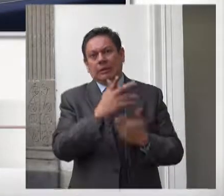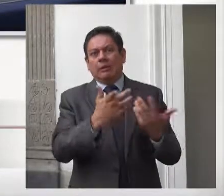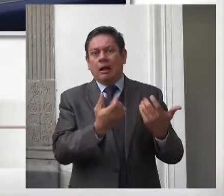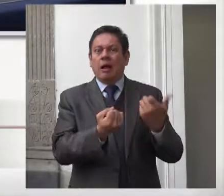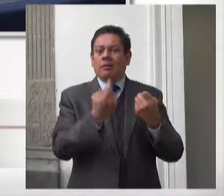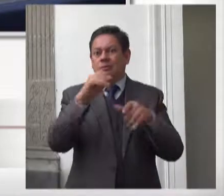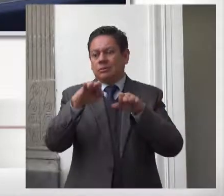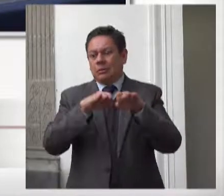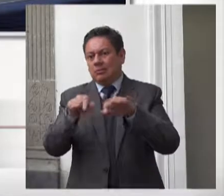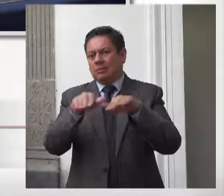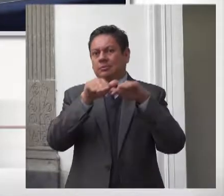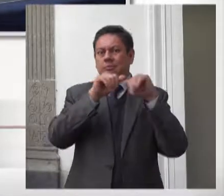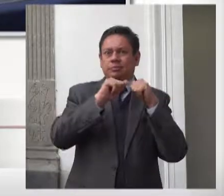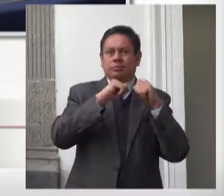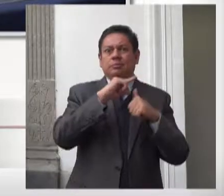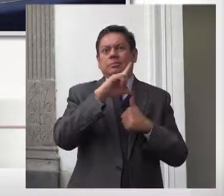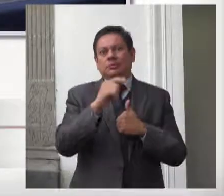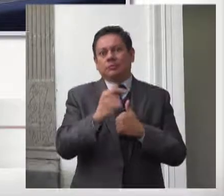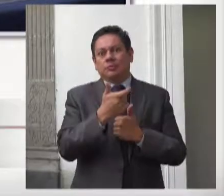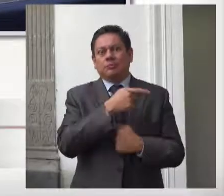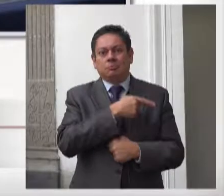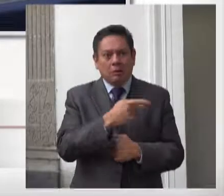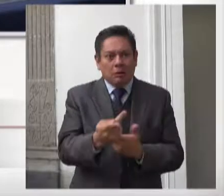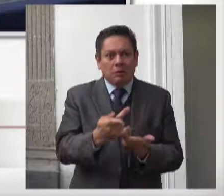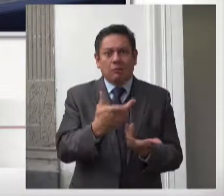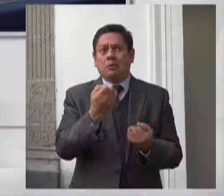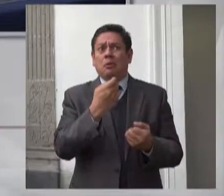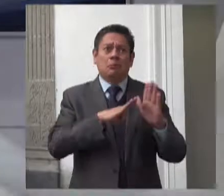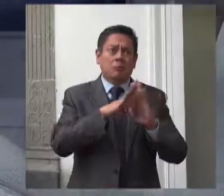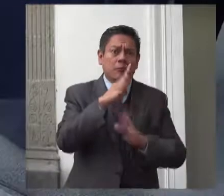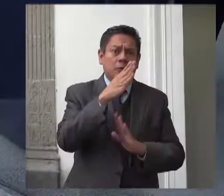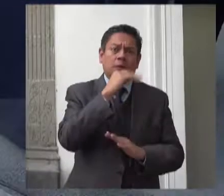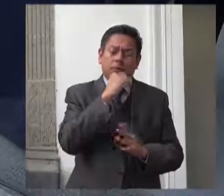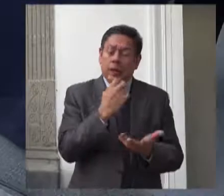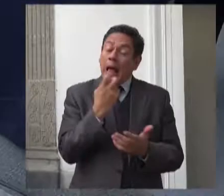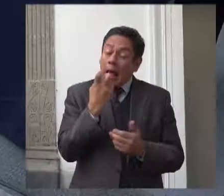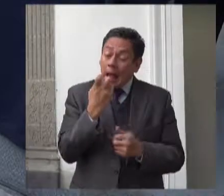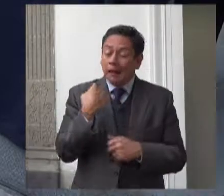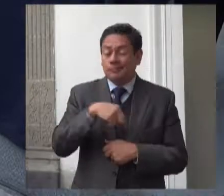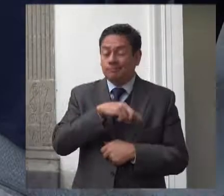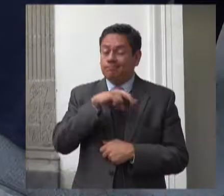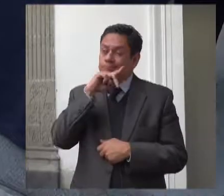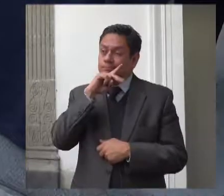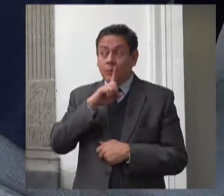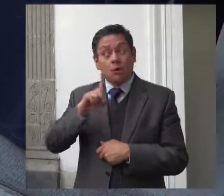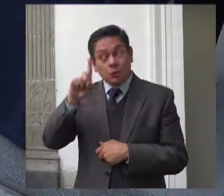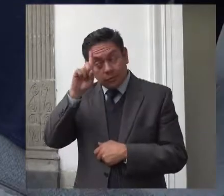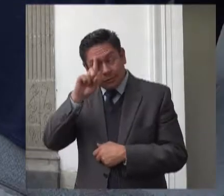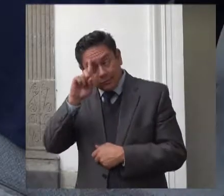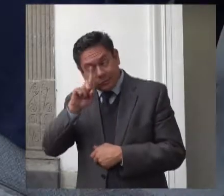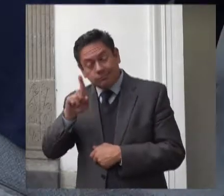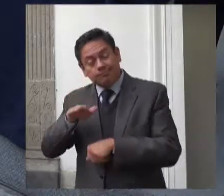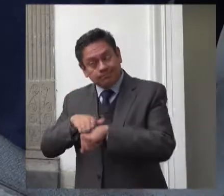desarrollo personal y profesional. Es importante